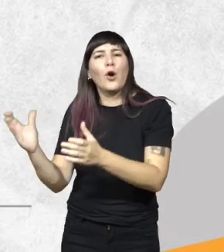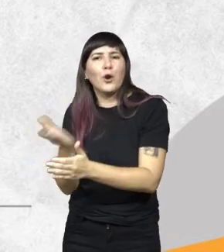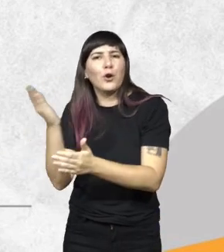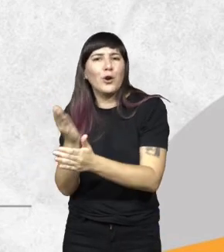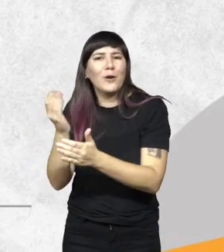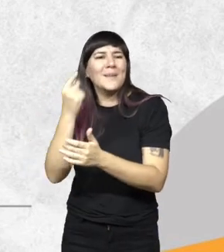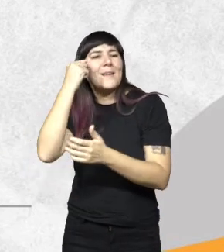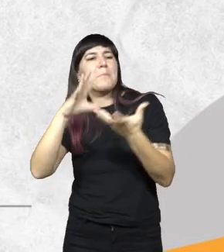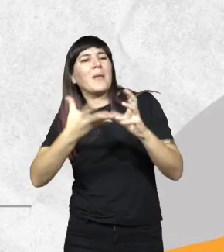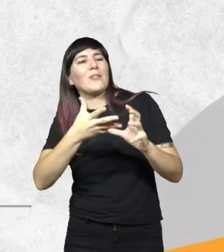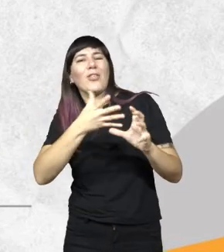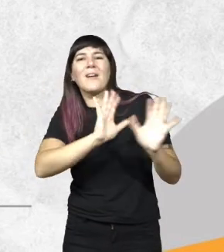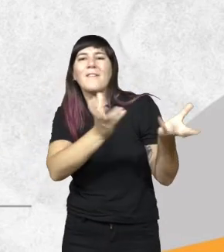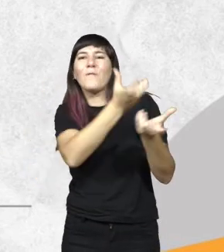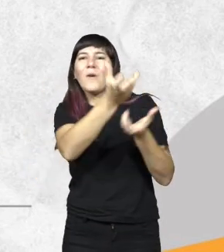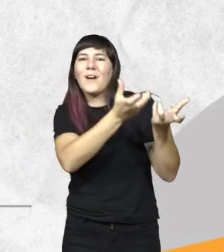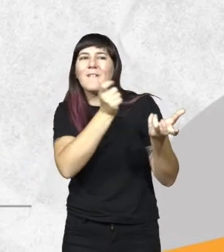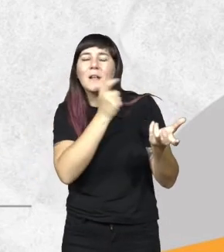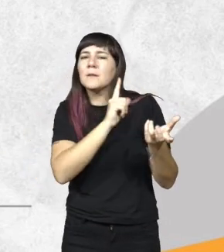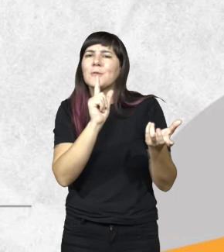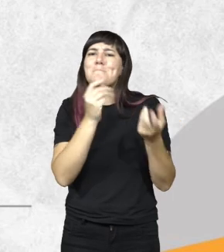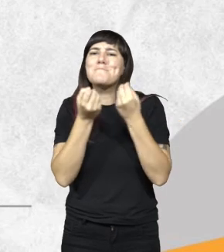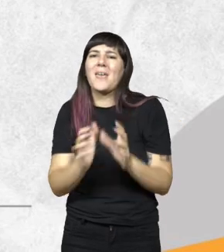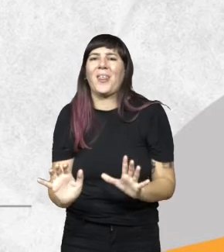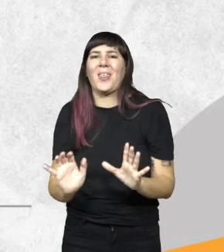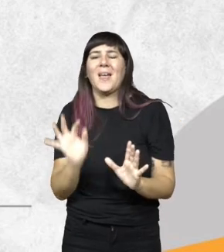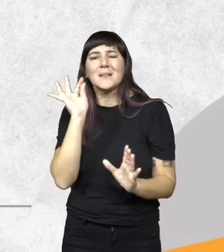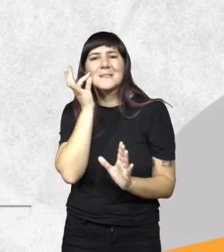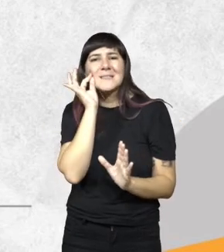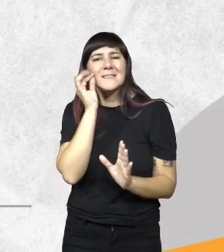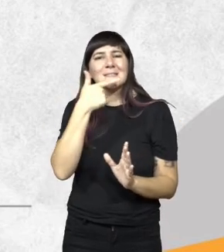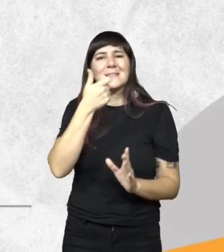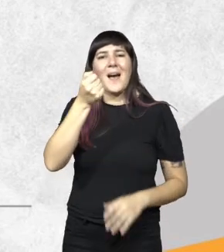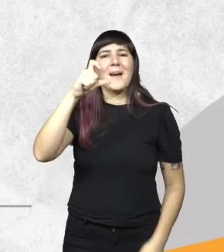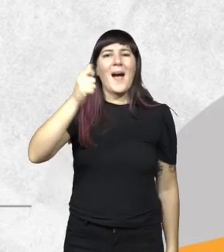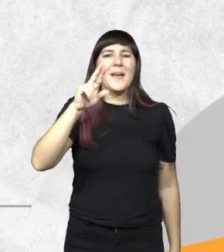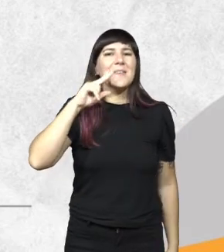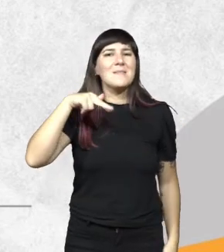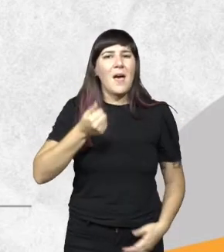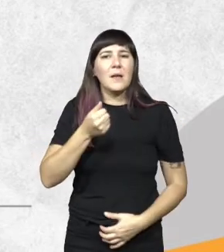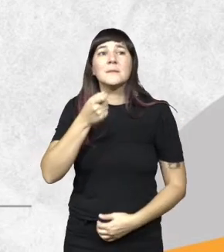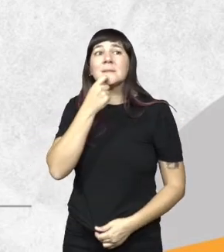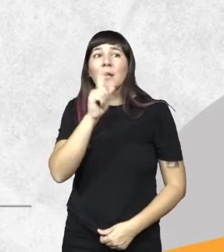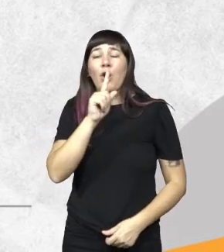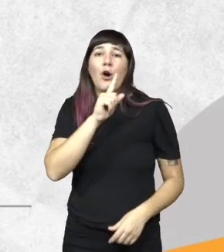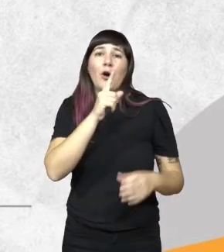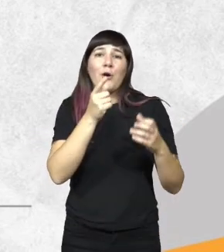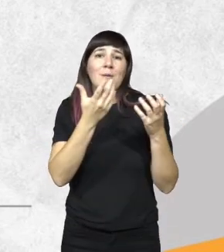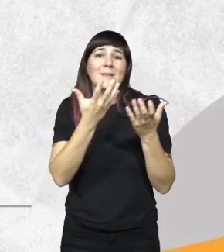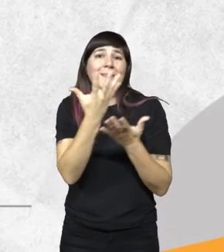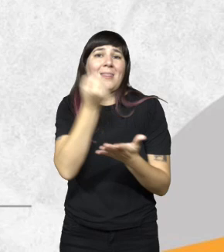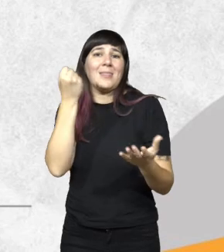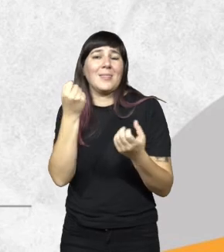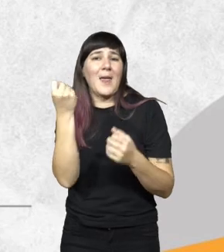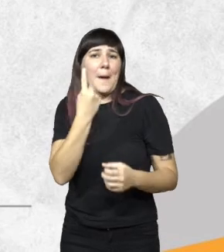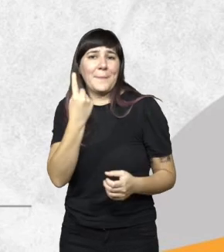de cosecha ¿por qué? porque la caña pierde rinde sacarina o empieza a perder rinde sacarina si no se la cosecha rápido entonces esto afecta la materia prima del productor